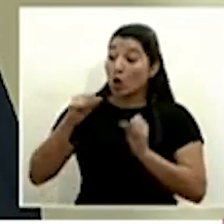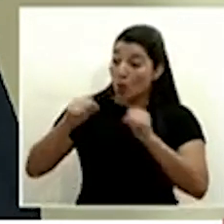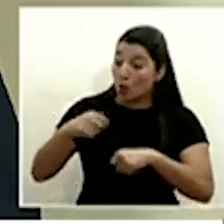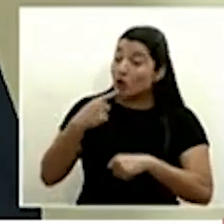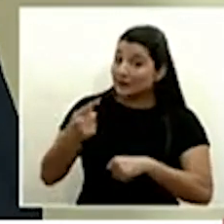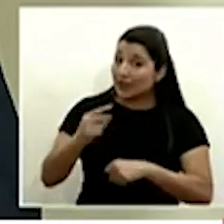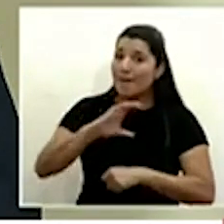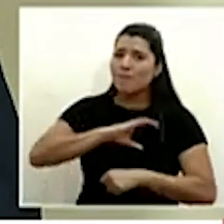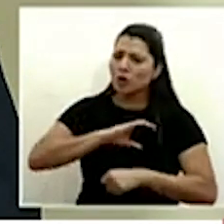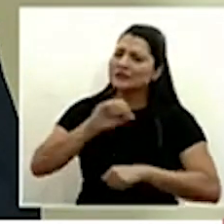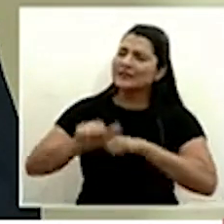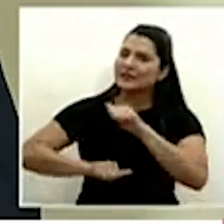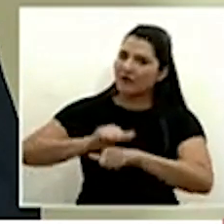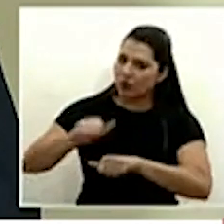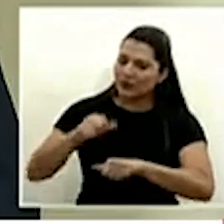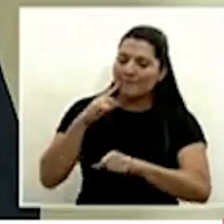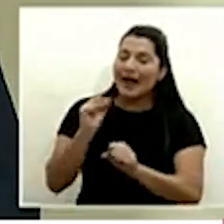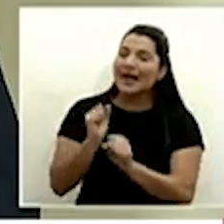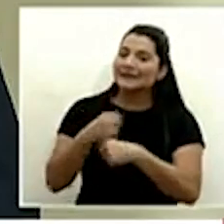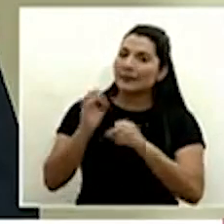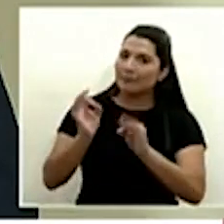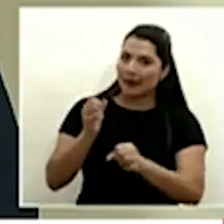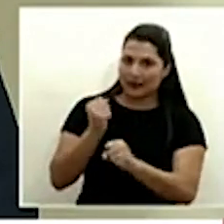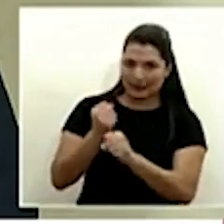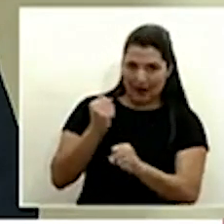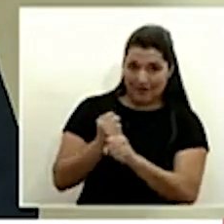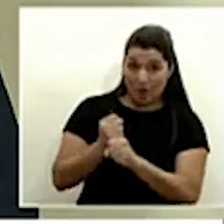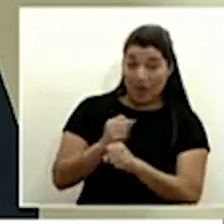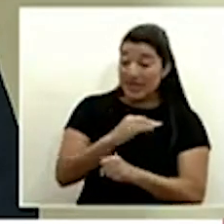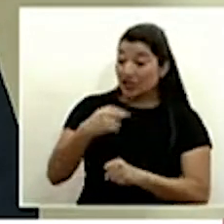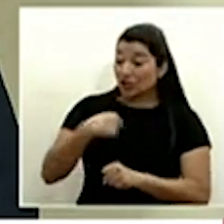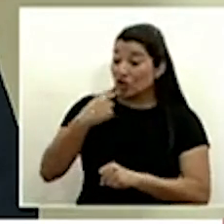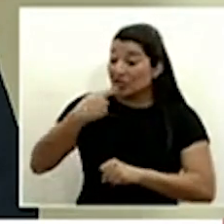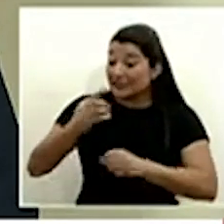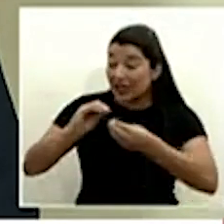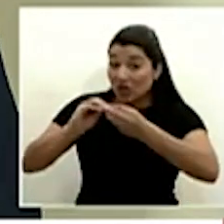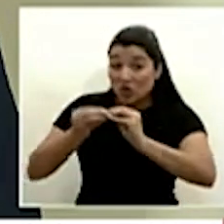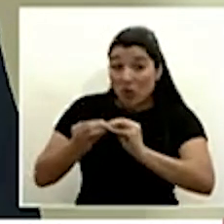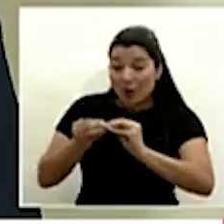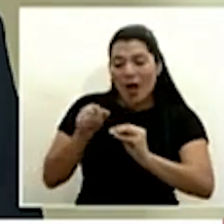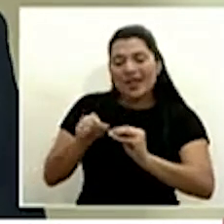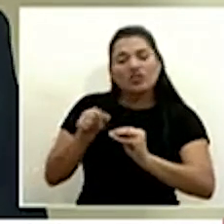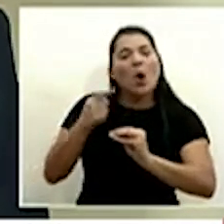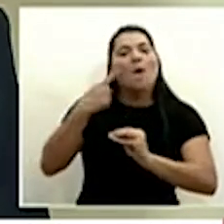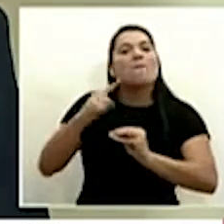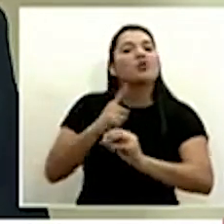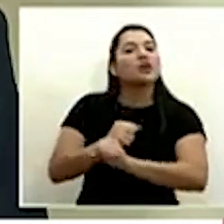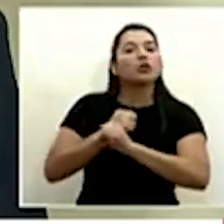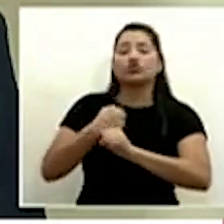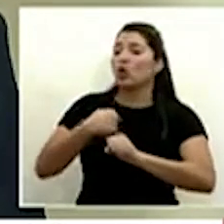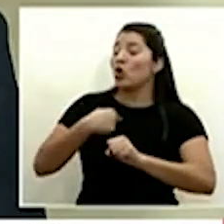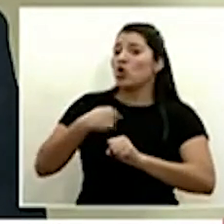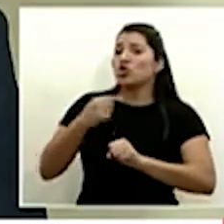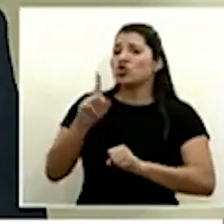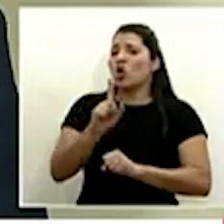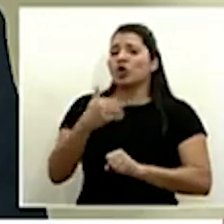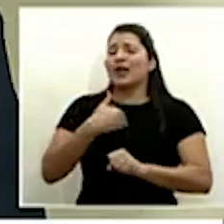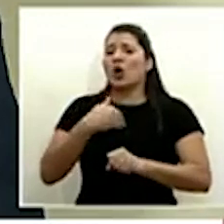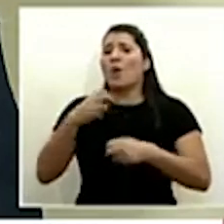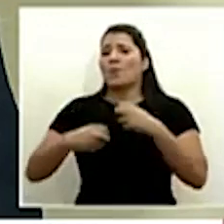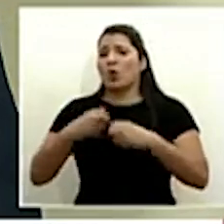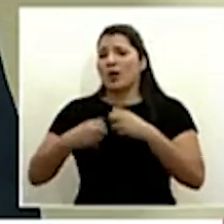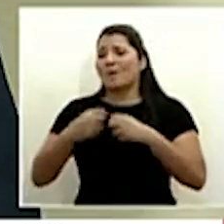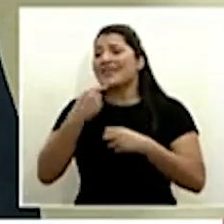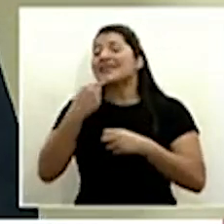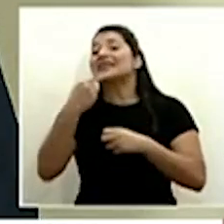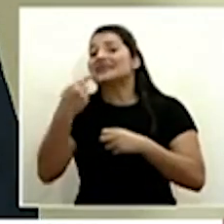esforzando y el tema de decirle la cantidad es un tema meramente de seguridad que no tengo ningún problema en decírselo usted ahora aquí aparte y se lo